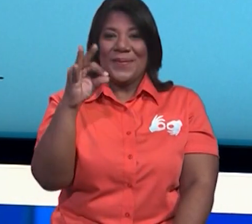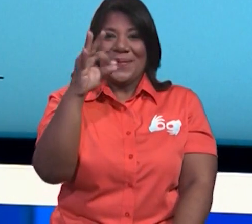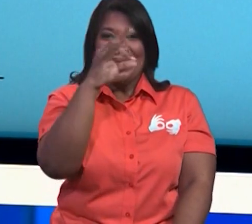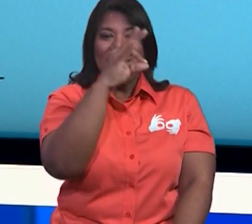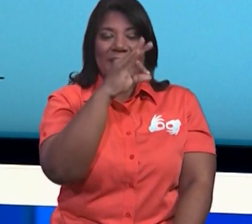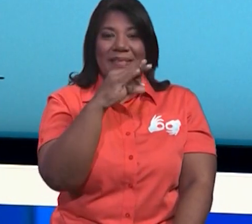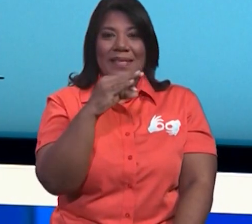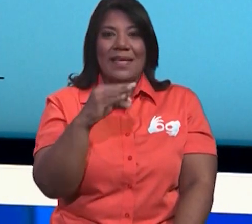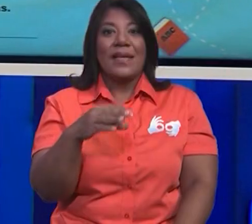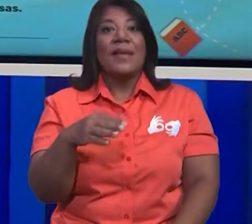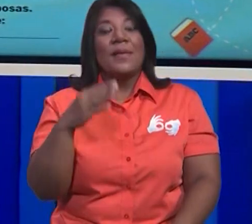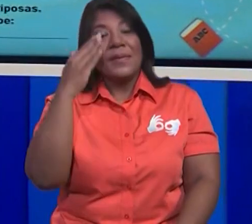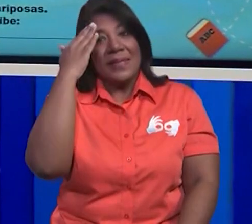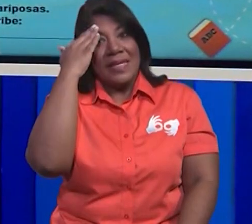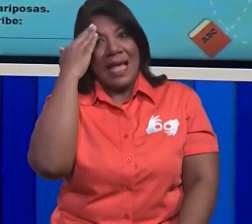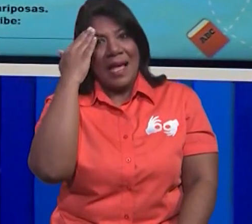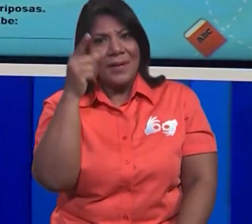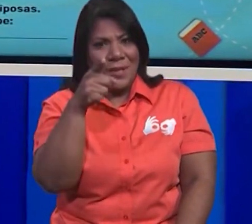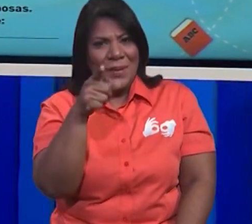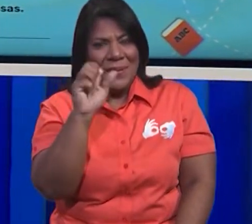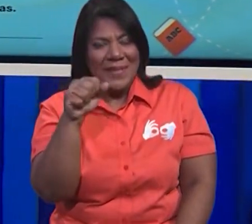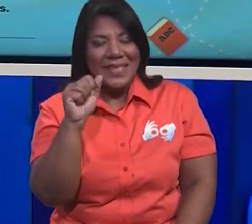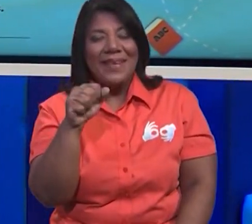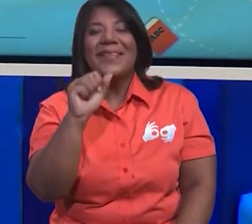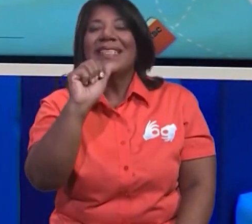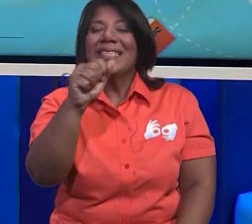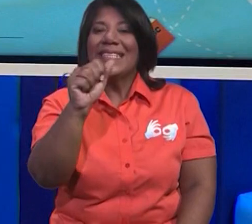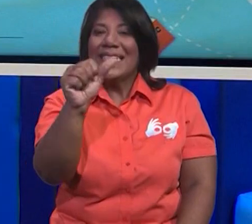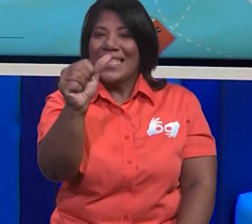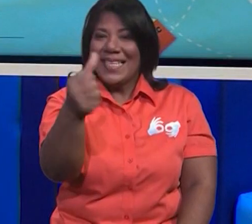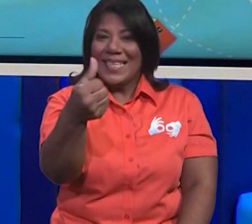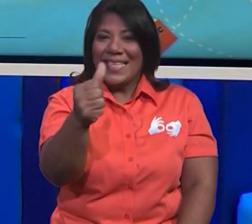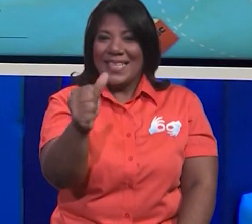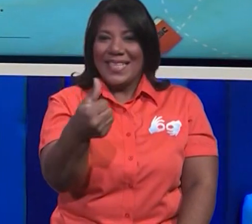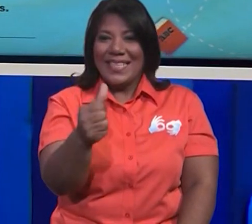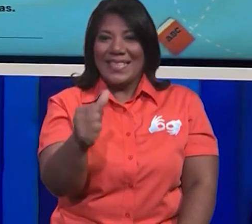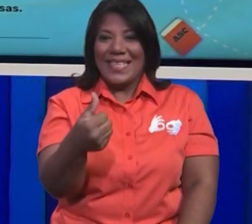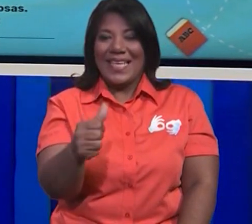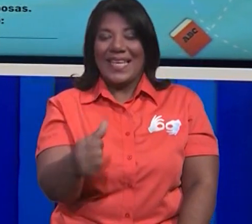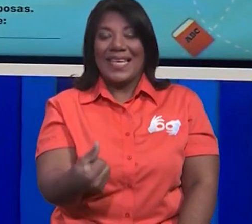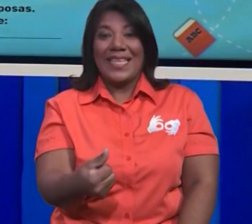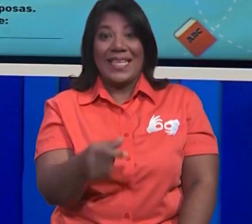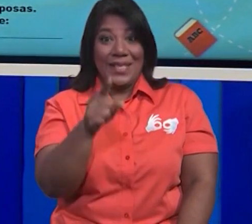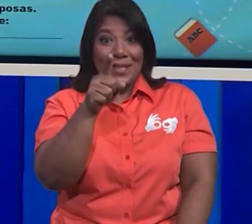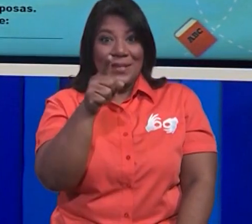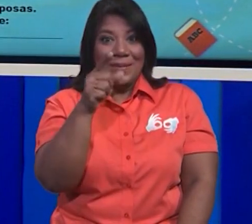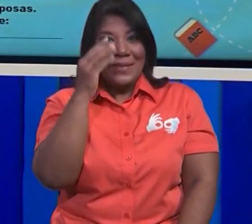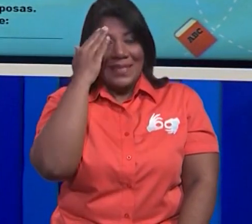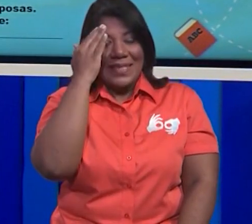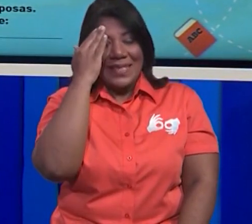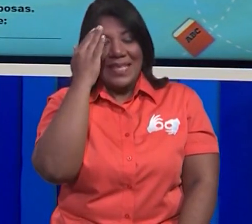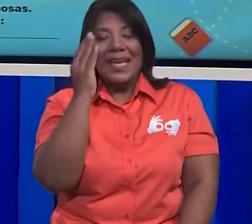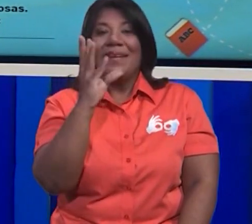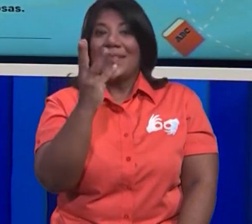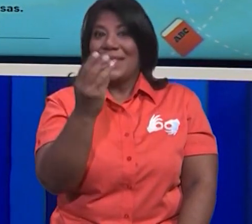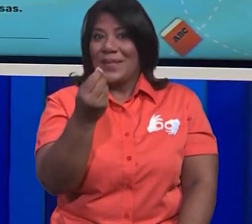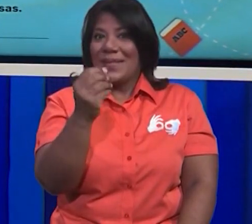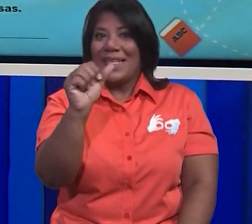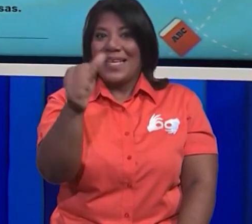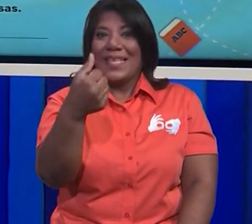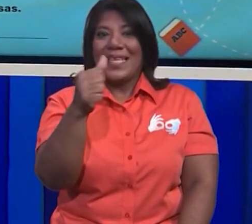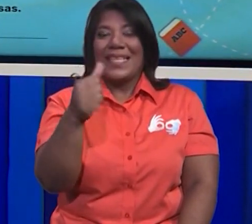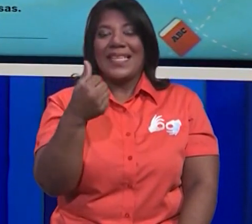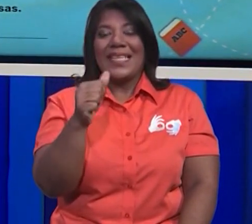¿Y por qué sabemos que hay 80 mariposas? Porque las contamos de 10 en 10. Tú las contaste, ¿verdad? Yo sé que sí.